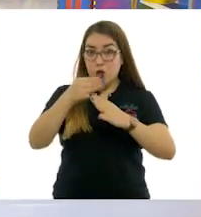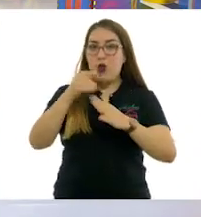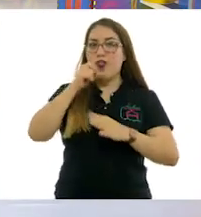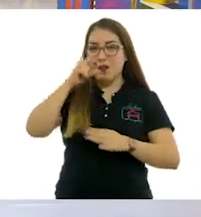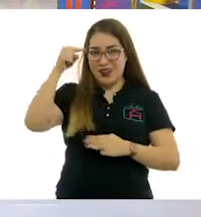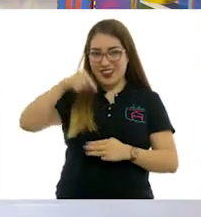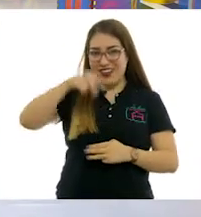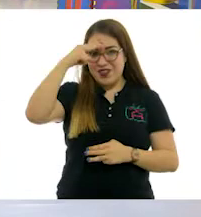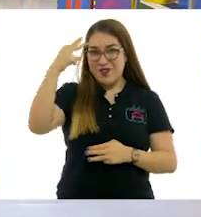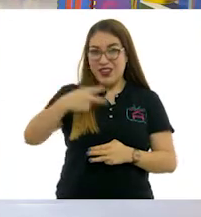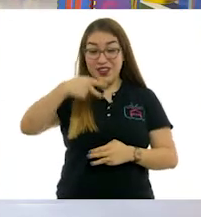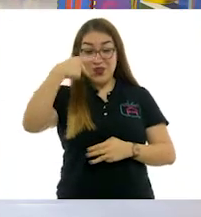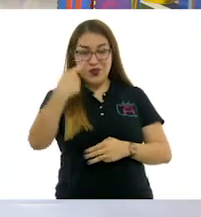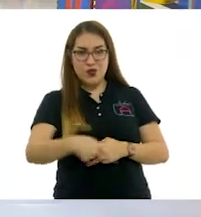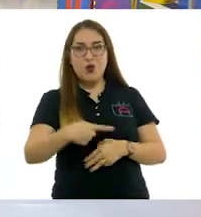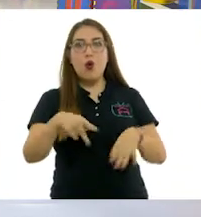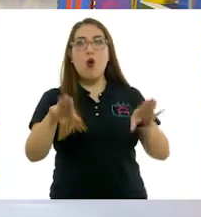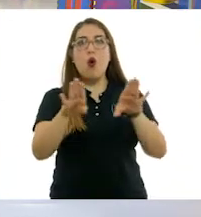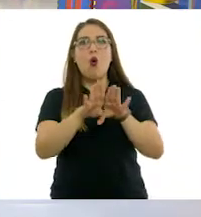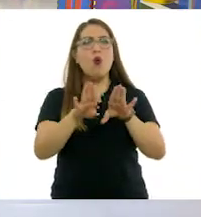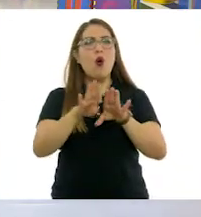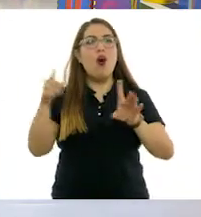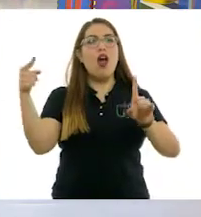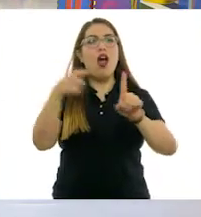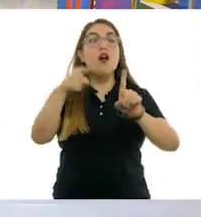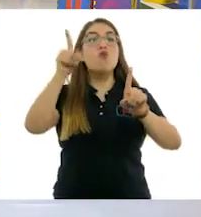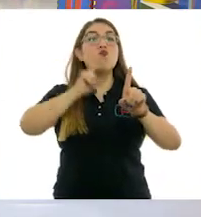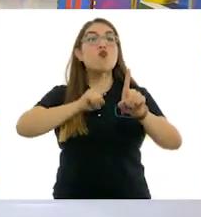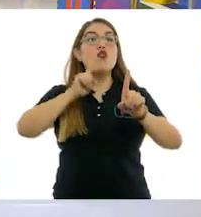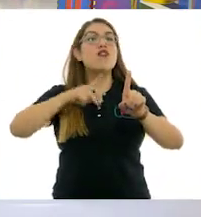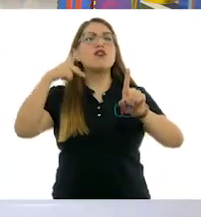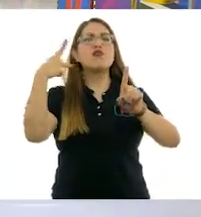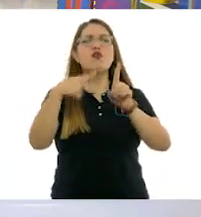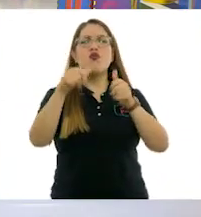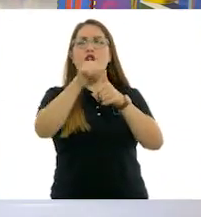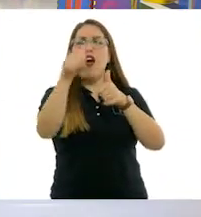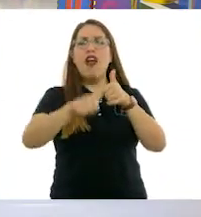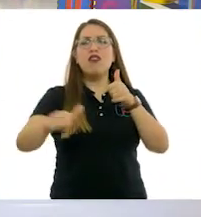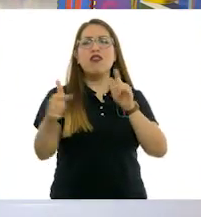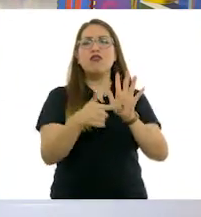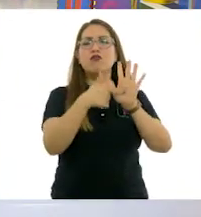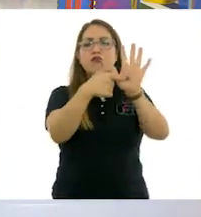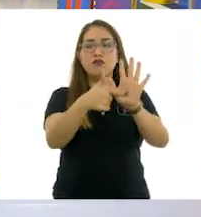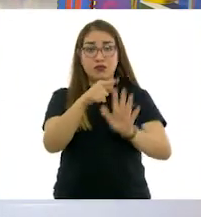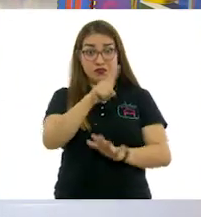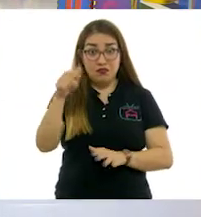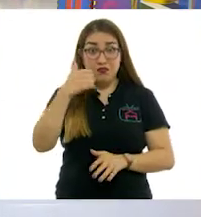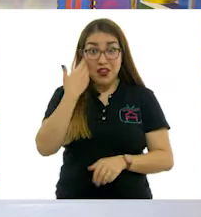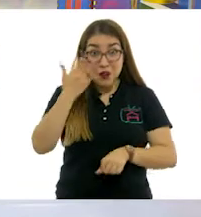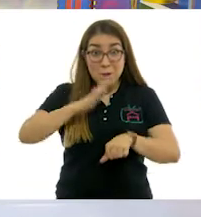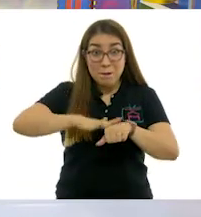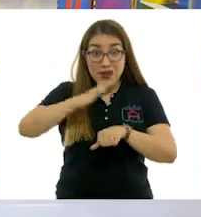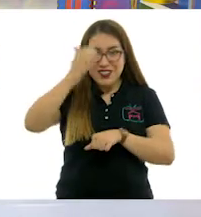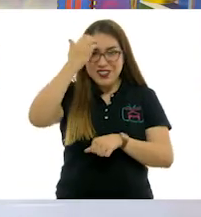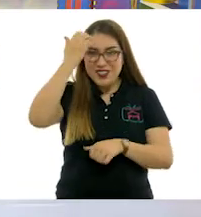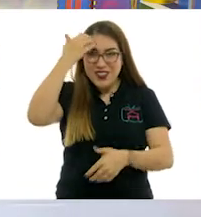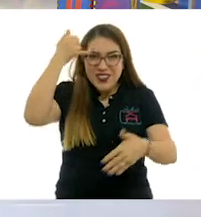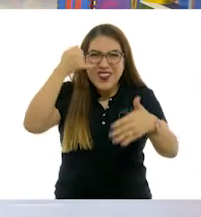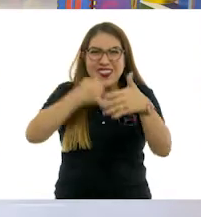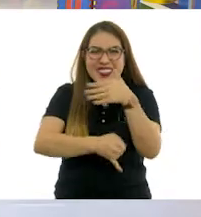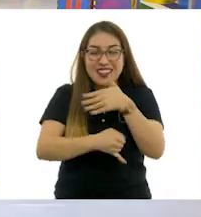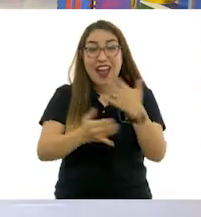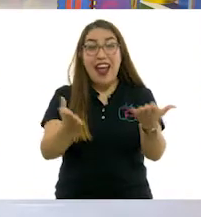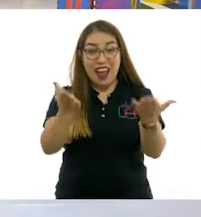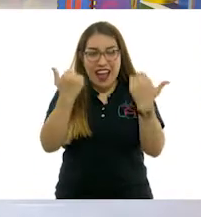la mirada femenina y la exposición femenina. ¿Quieren conocer un poco más acerca de esto? ¿Qué les parece